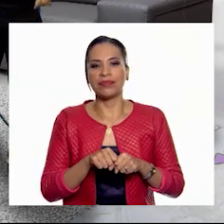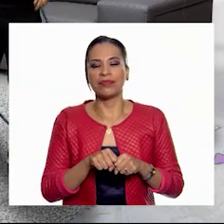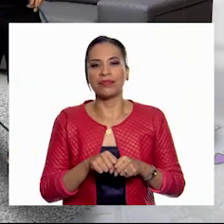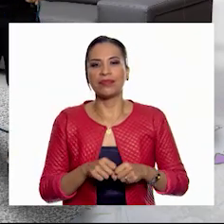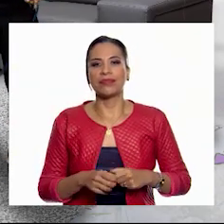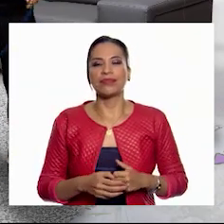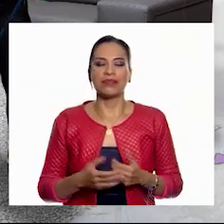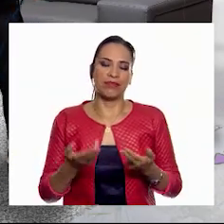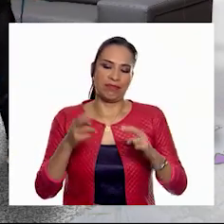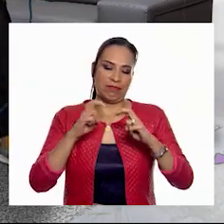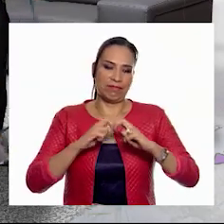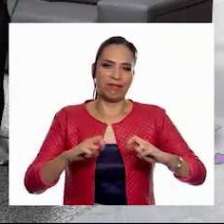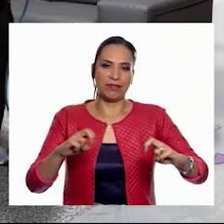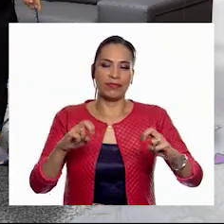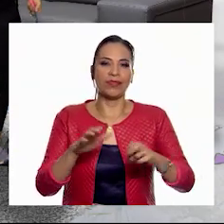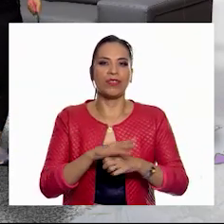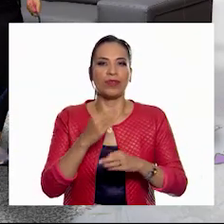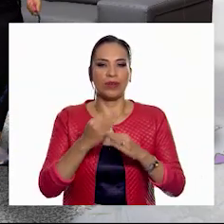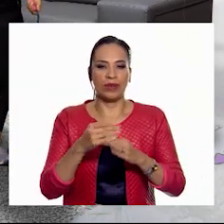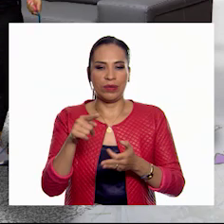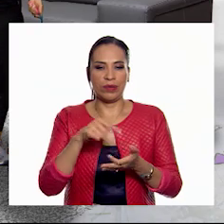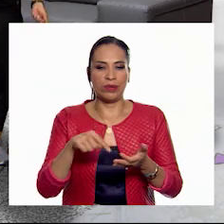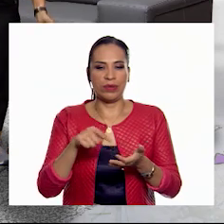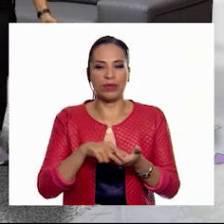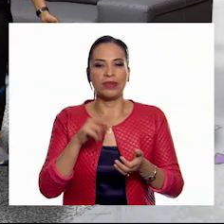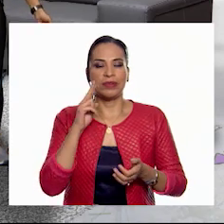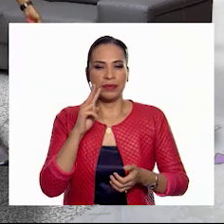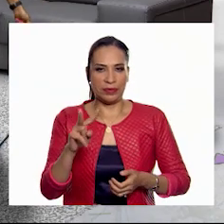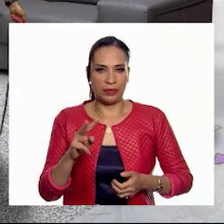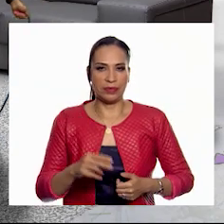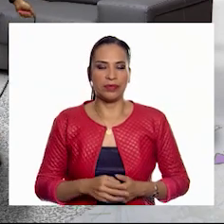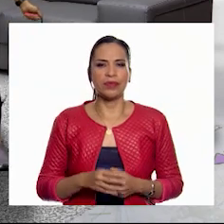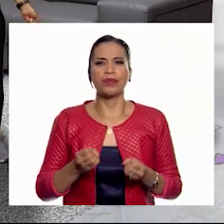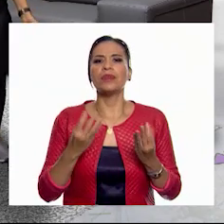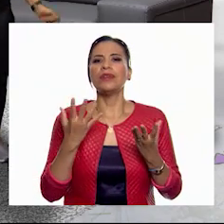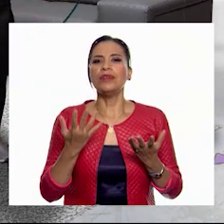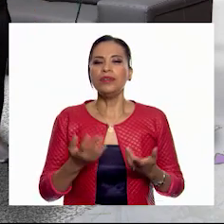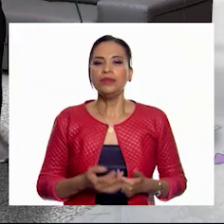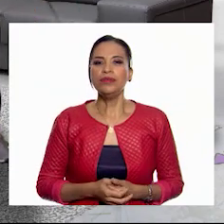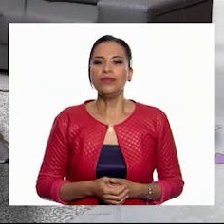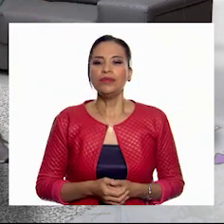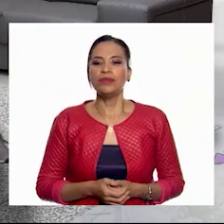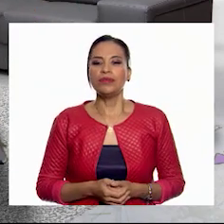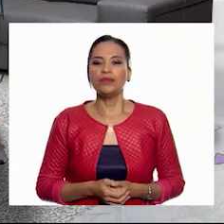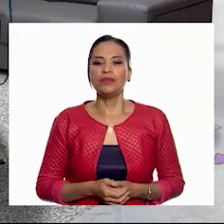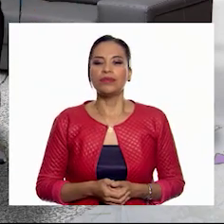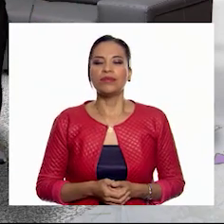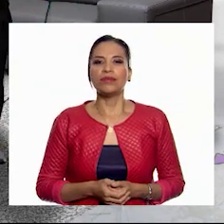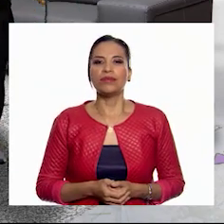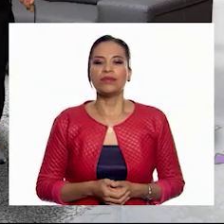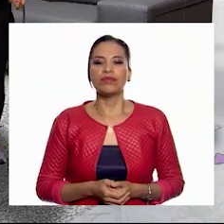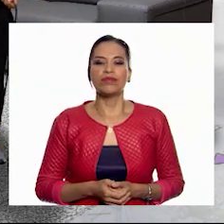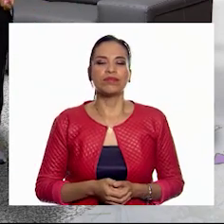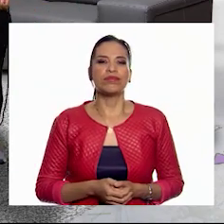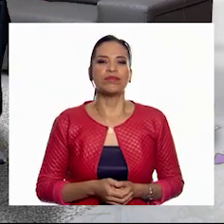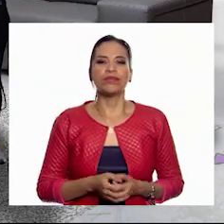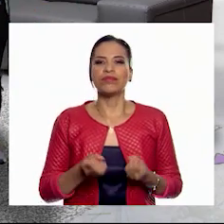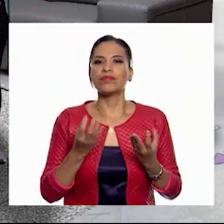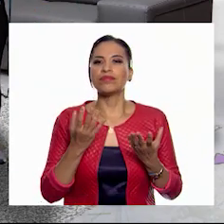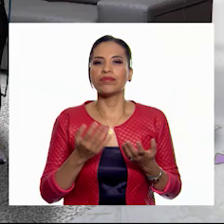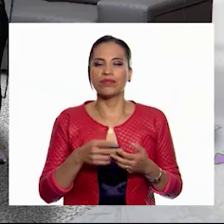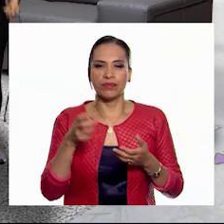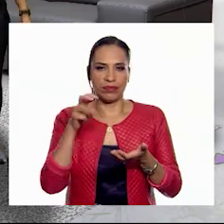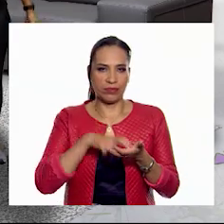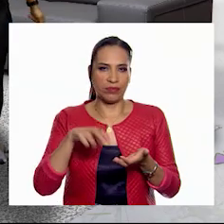sillones. Están los sillones. Entonces lo vamos a hacer en nuestro lugar. Bien. ¿De acuerdo? ¿Cuánto tiempo tenemos que hacerlo? Vamos a hacerlo por... No por tiempo, vamos a hacerlo